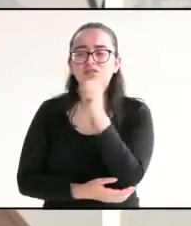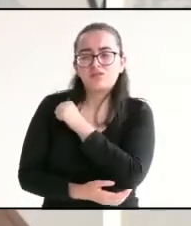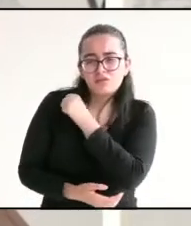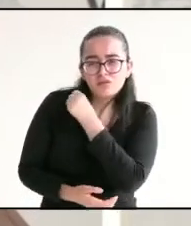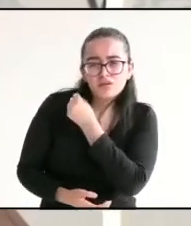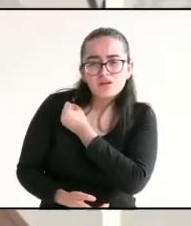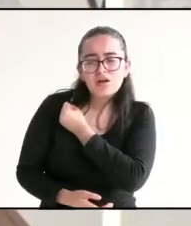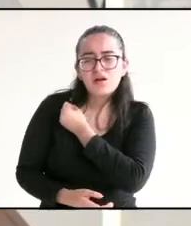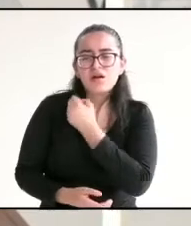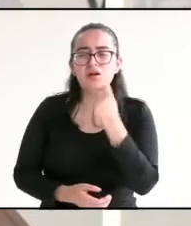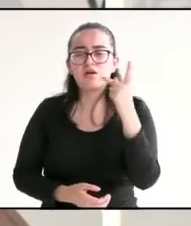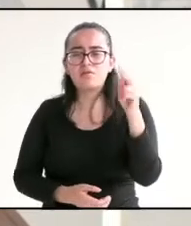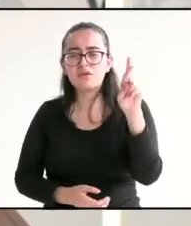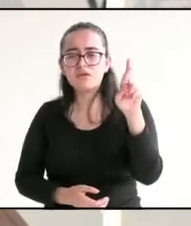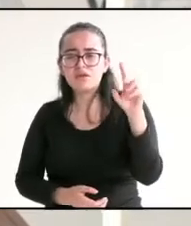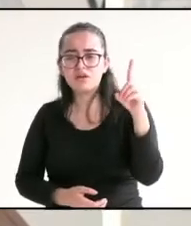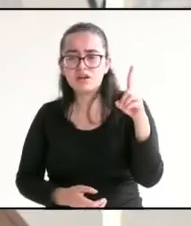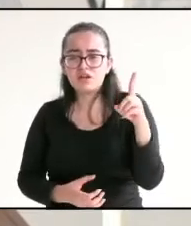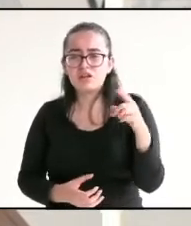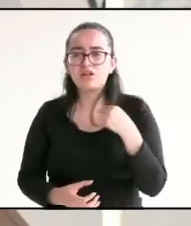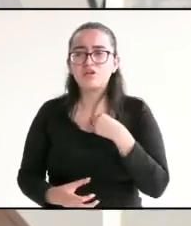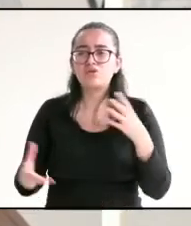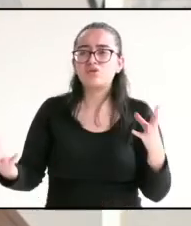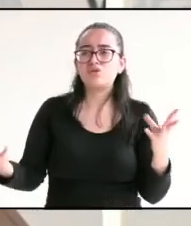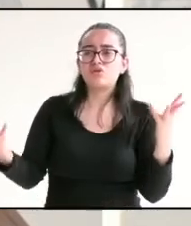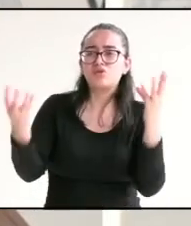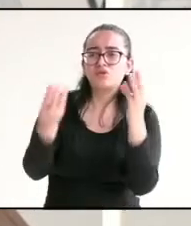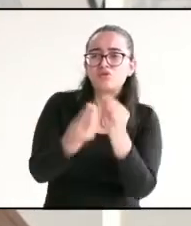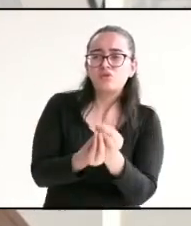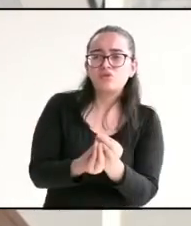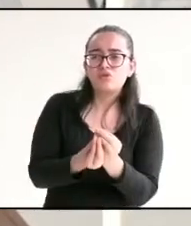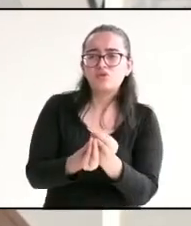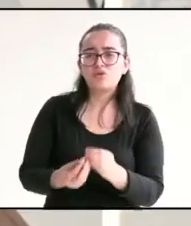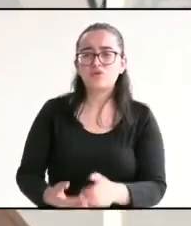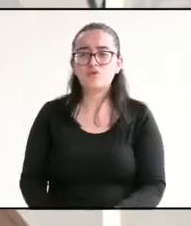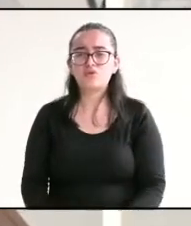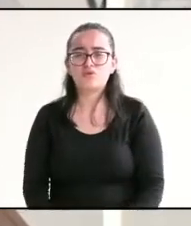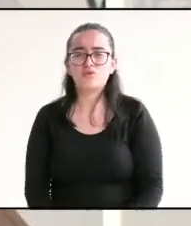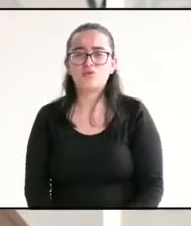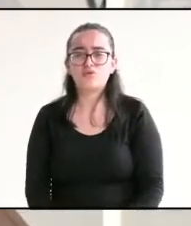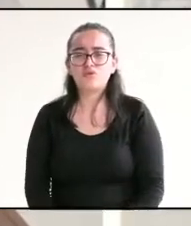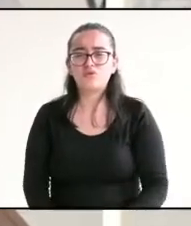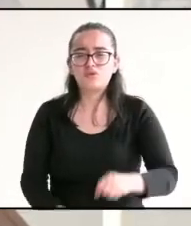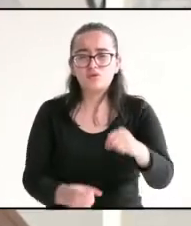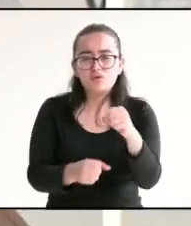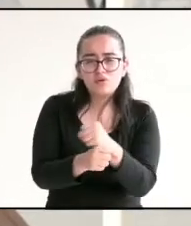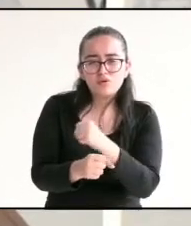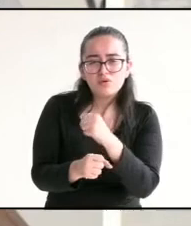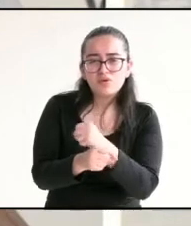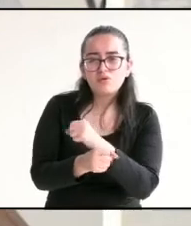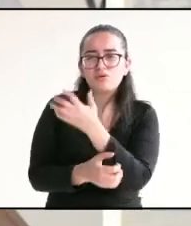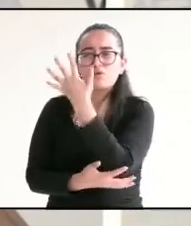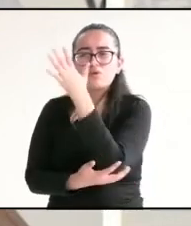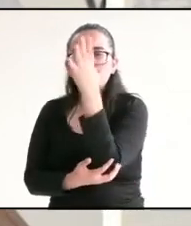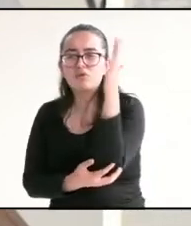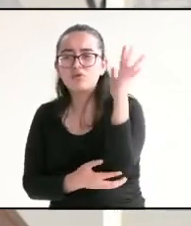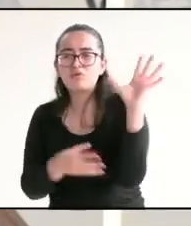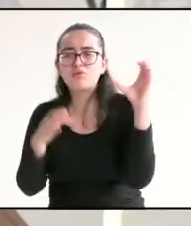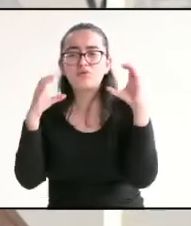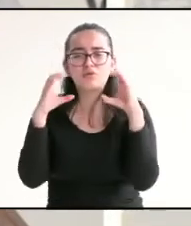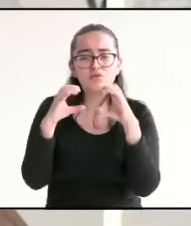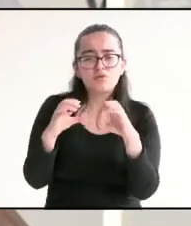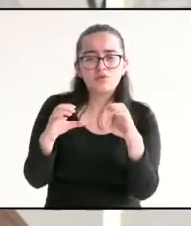el Prd. Junto con Nacho del Moral va a ser iniciativas de impulsar el ordenamiento ecológico en el municipio